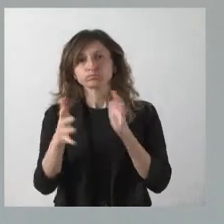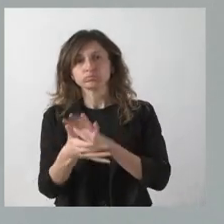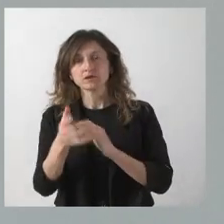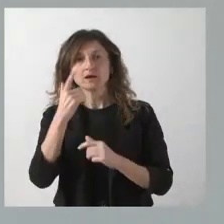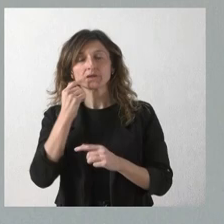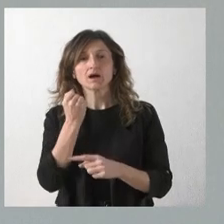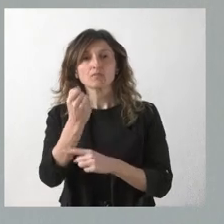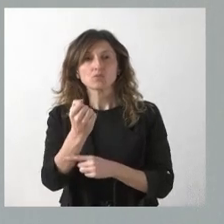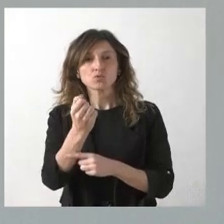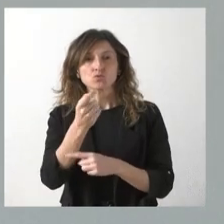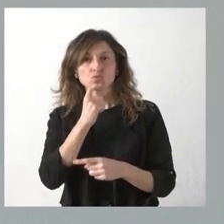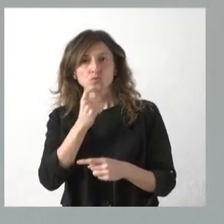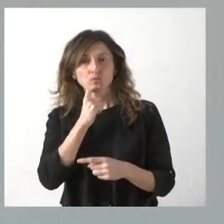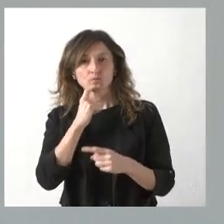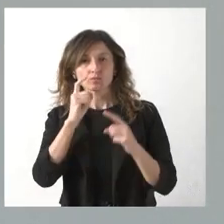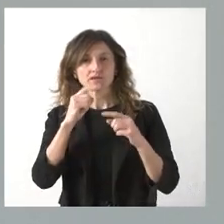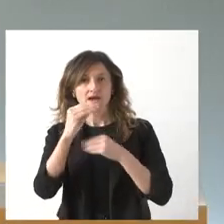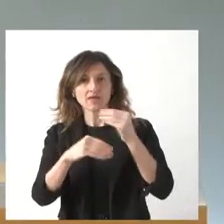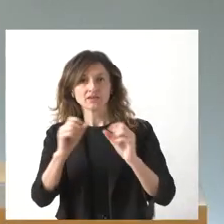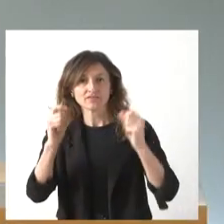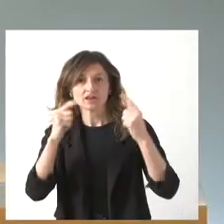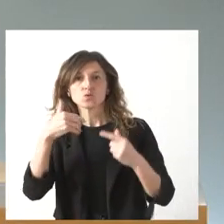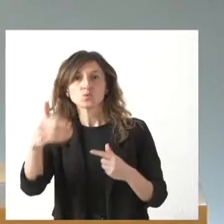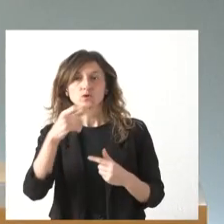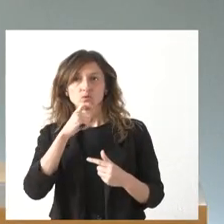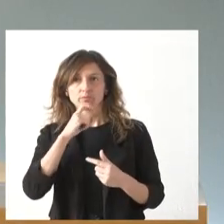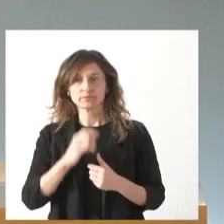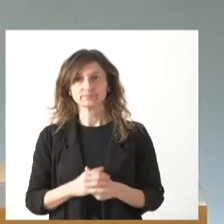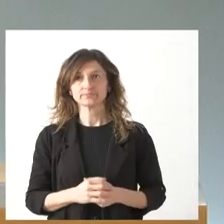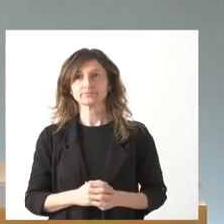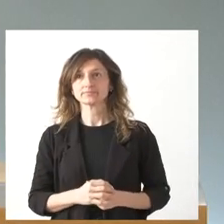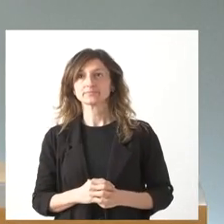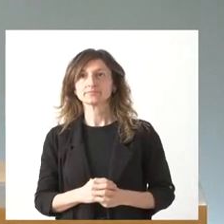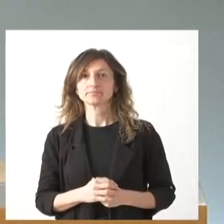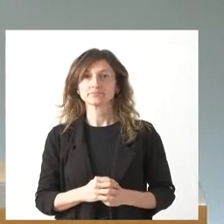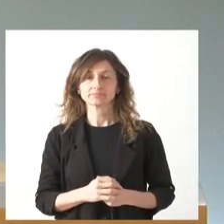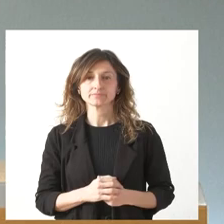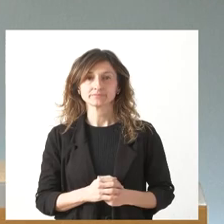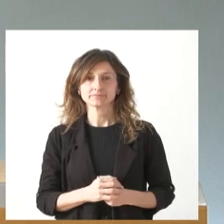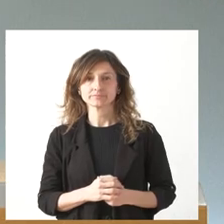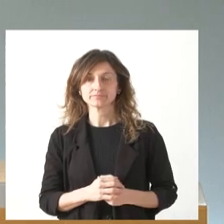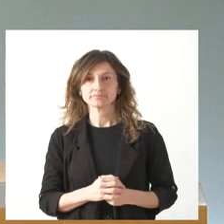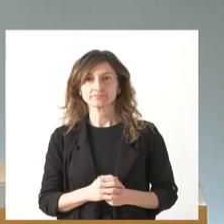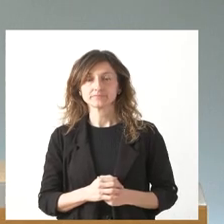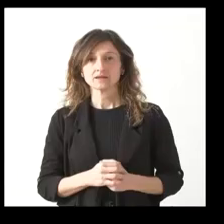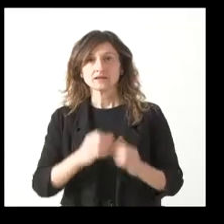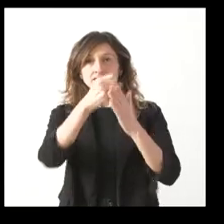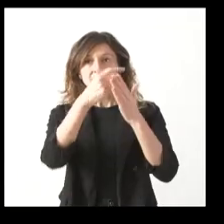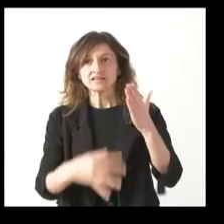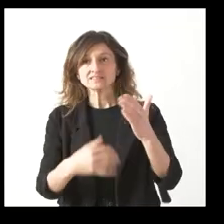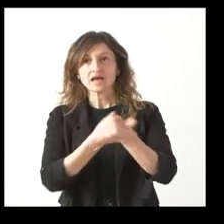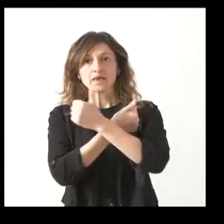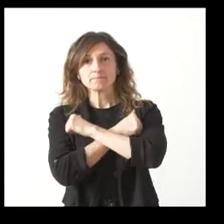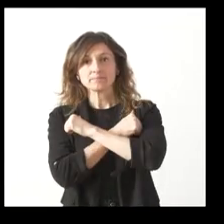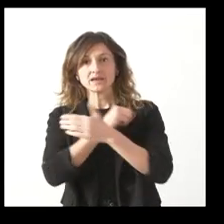necesarios y cómo poderlos llevar a cabo. El escenario de listas de empleo vacías, del que han